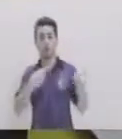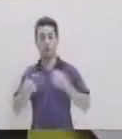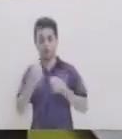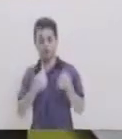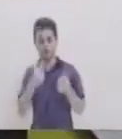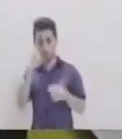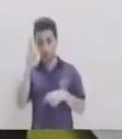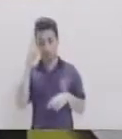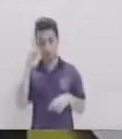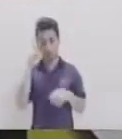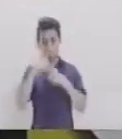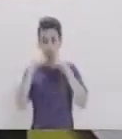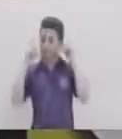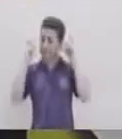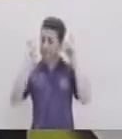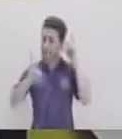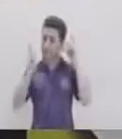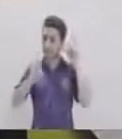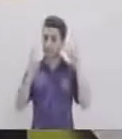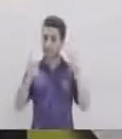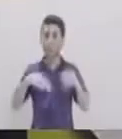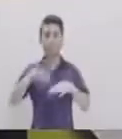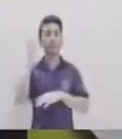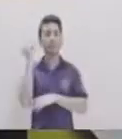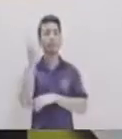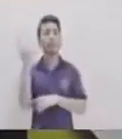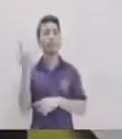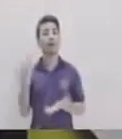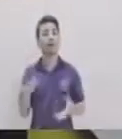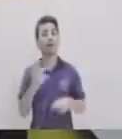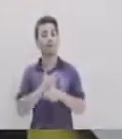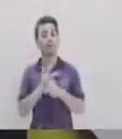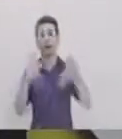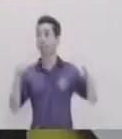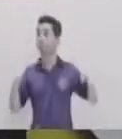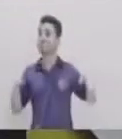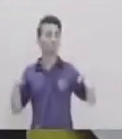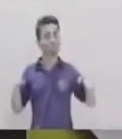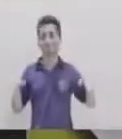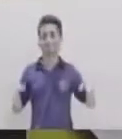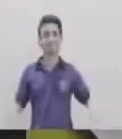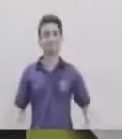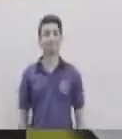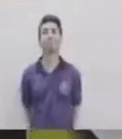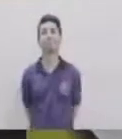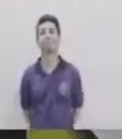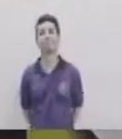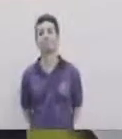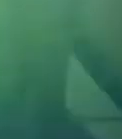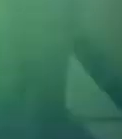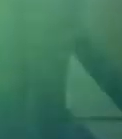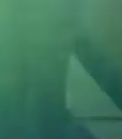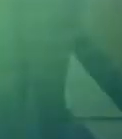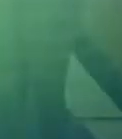Recuerden usar Su mascarilla En todo momento Pero lo más importante Es que Guatemala No se detiene